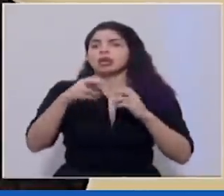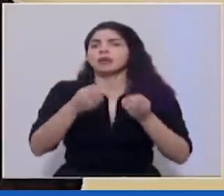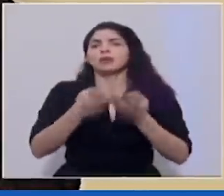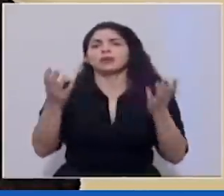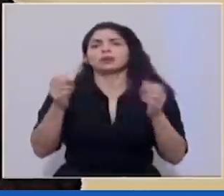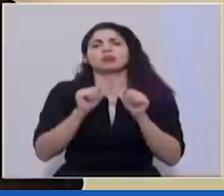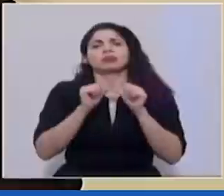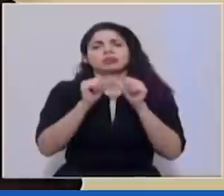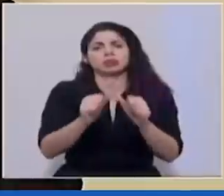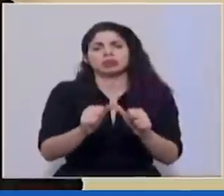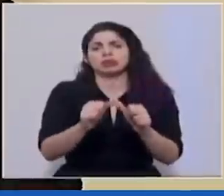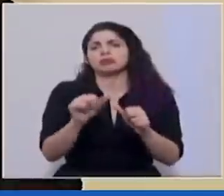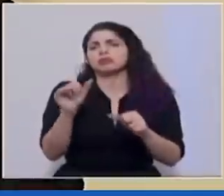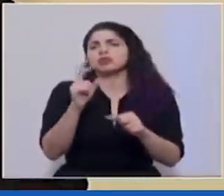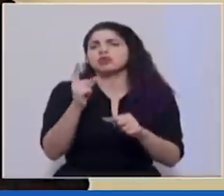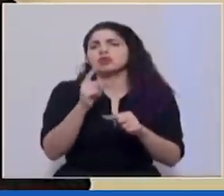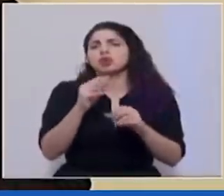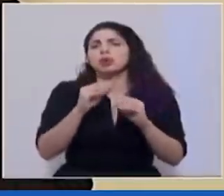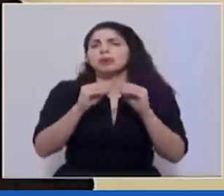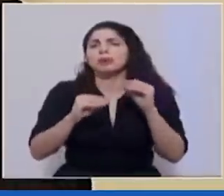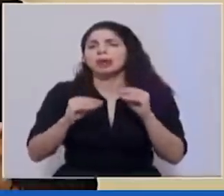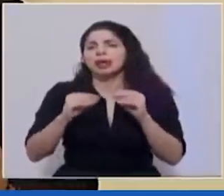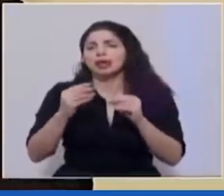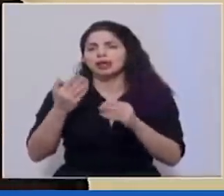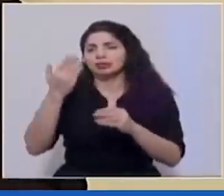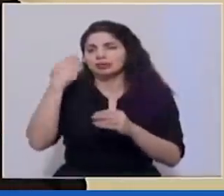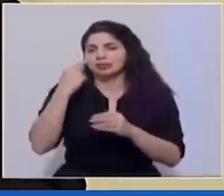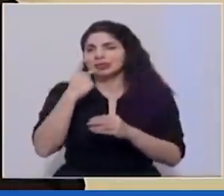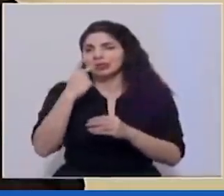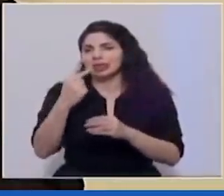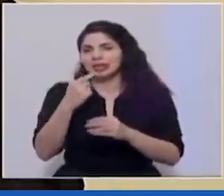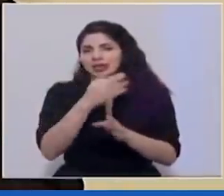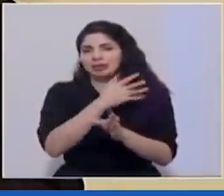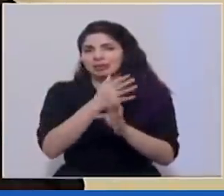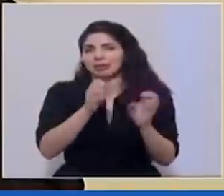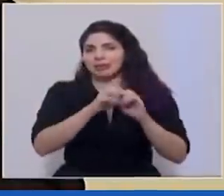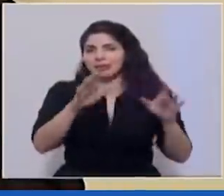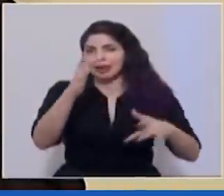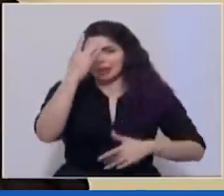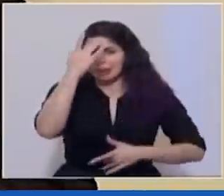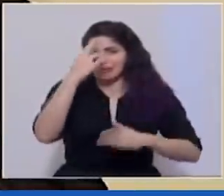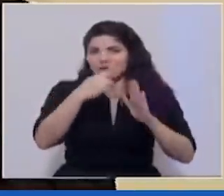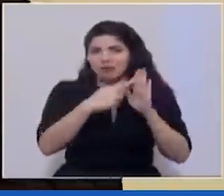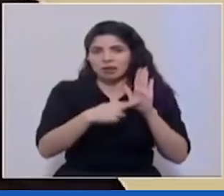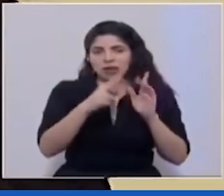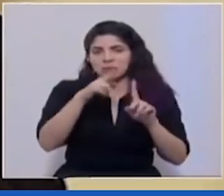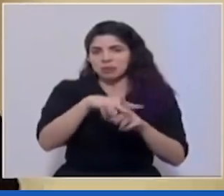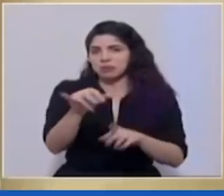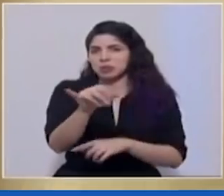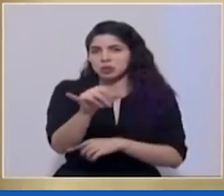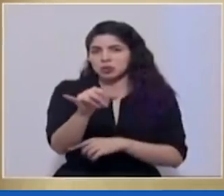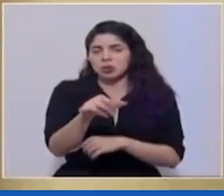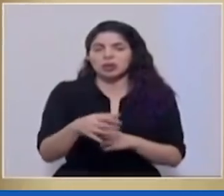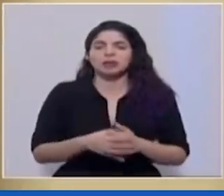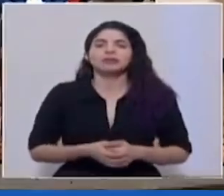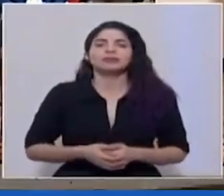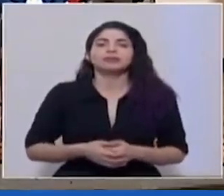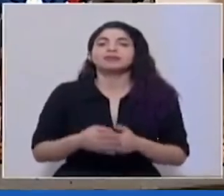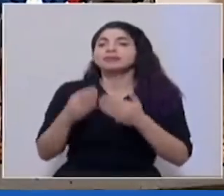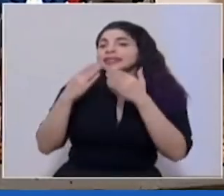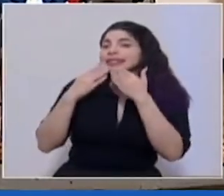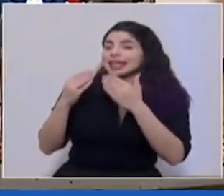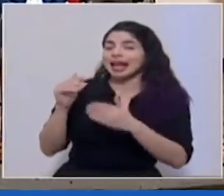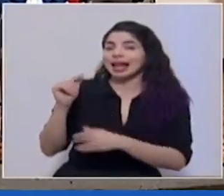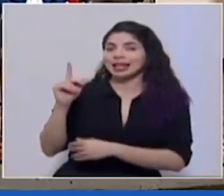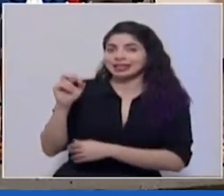con las excepciones que se ha venido manteniendo durante todo el periodo de pandemia de las regulaciones. Gracias. Muchísimas gracias